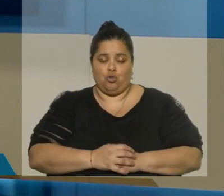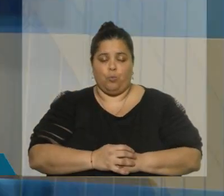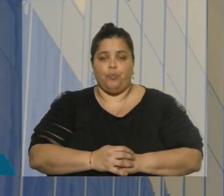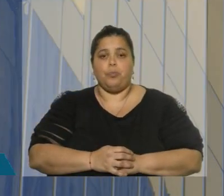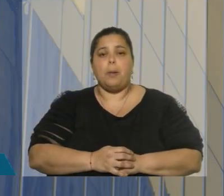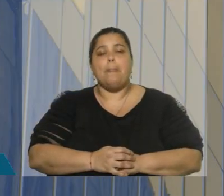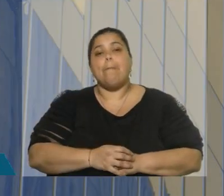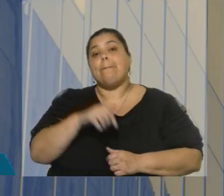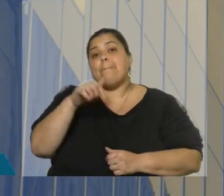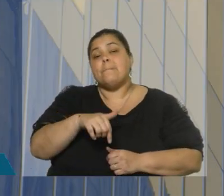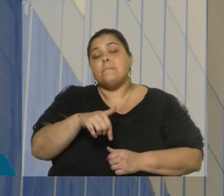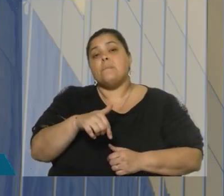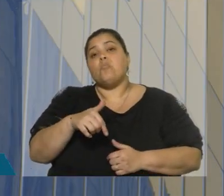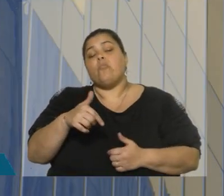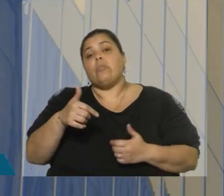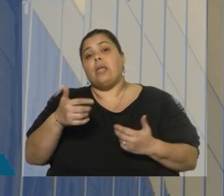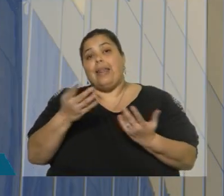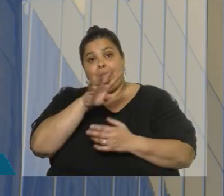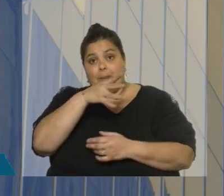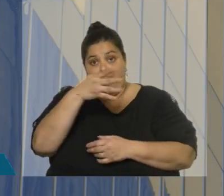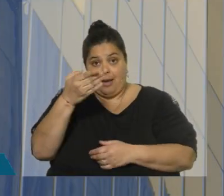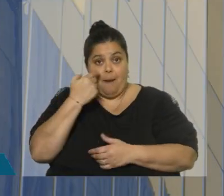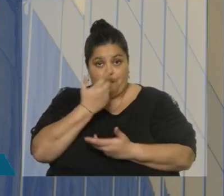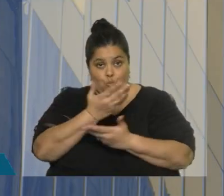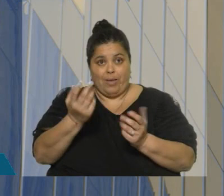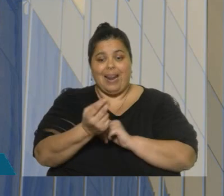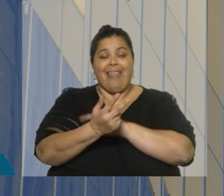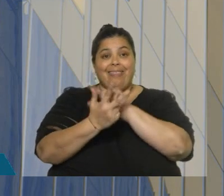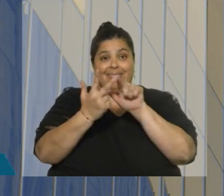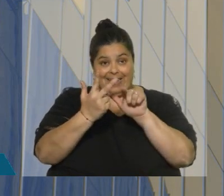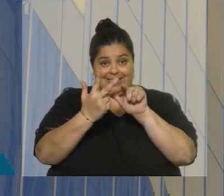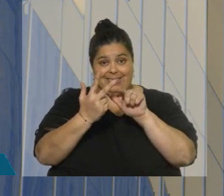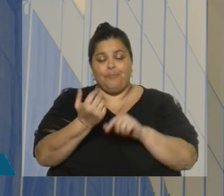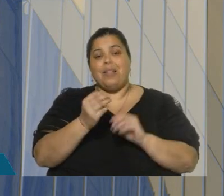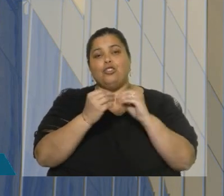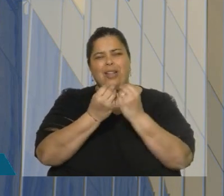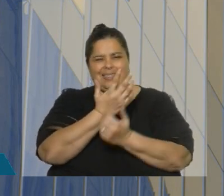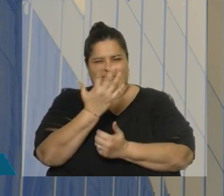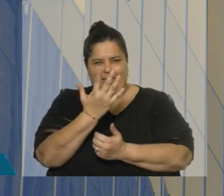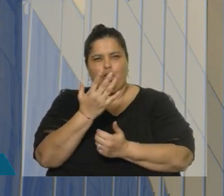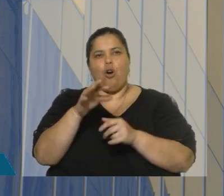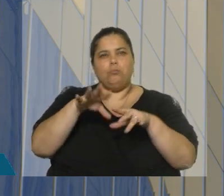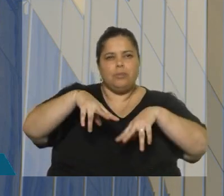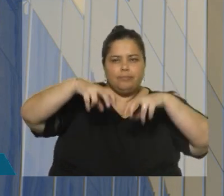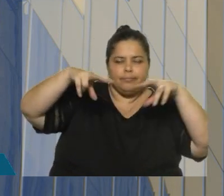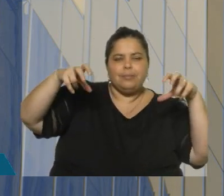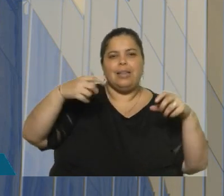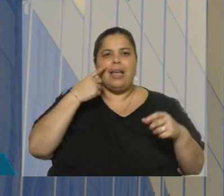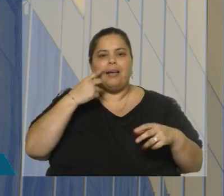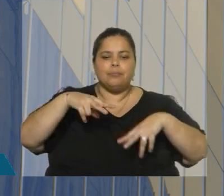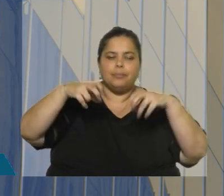a cerrar. En esta placa que vemos ahora, tenemos tres de las cinco agencias que califican Uruguay. Estas son las tres más